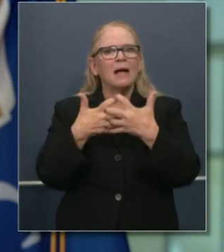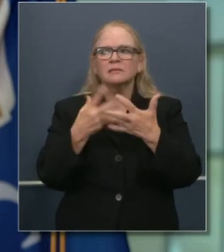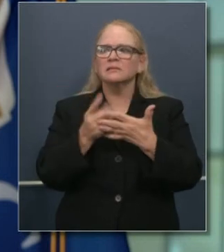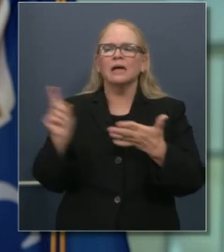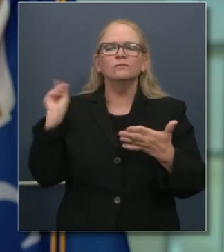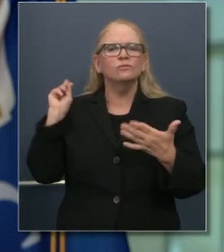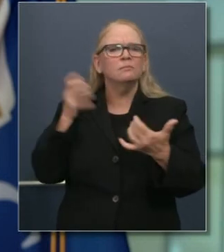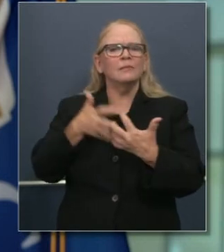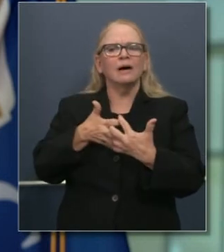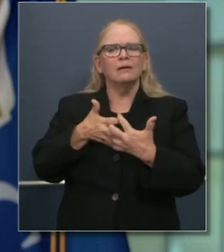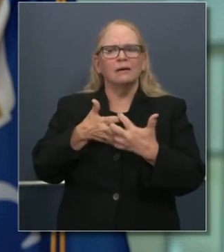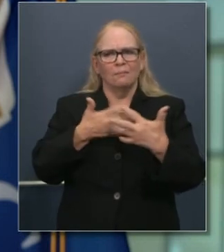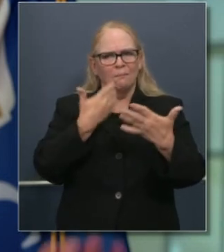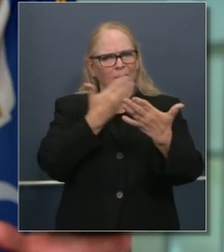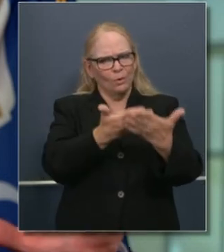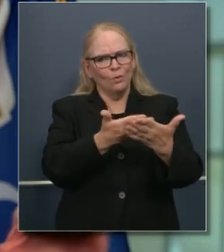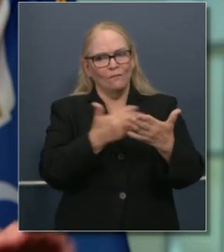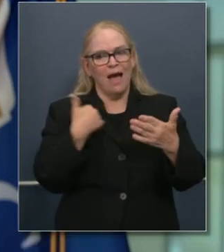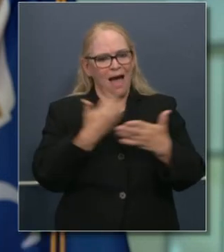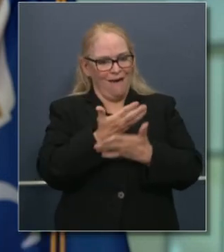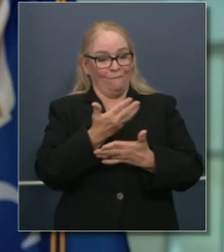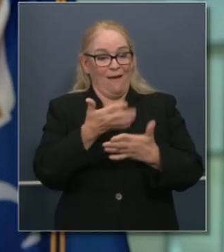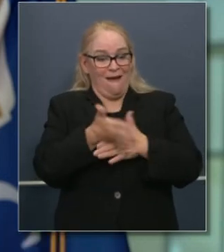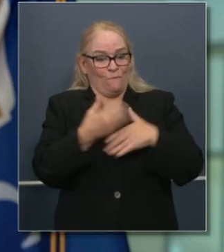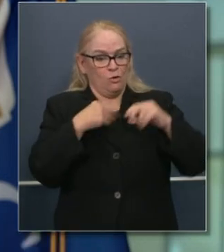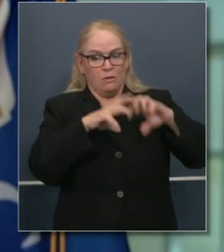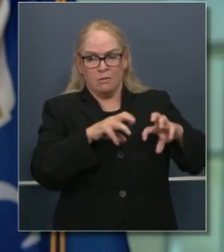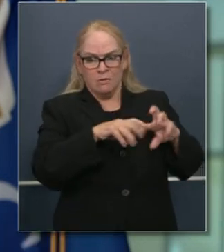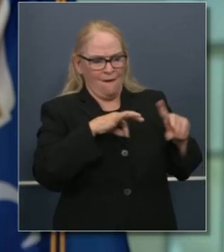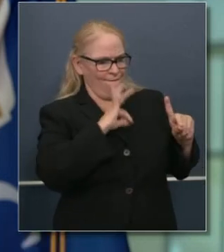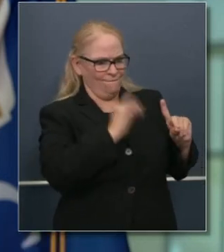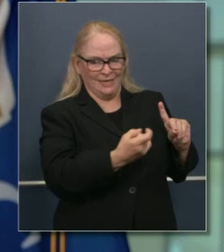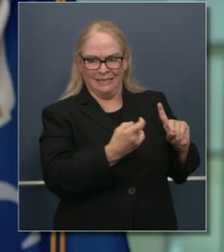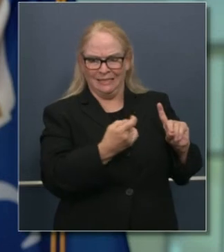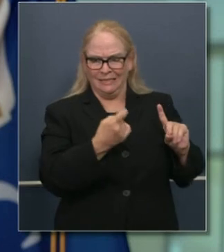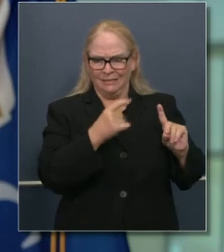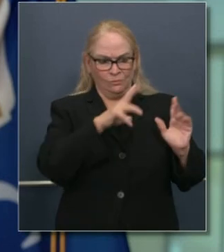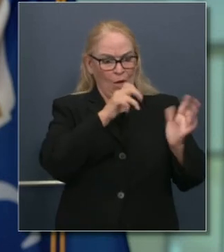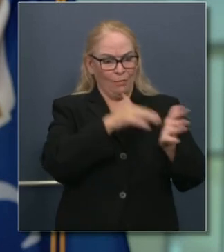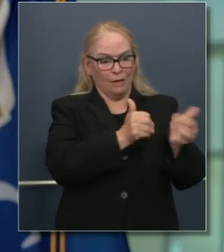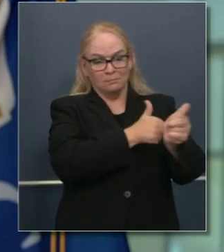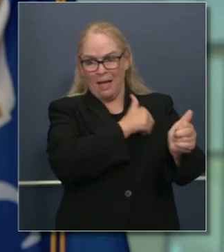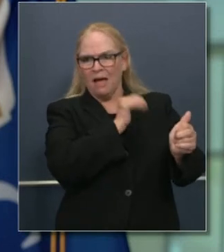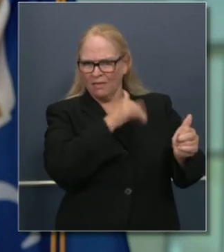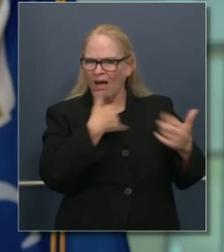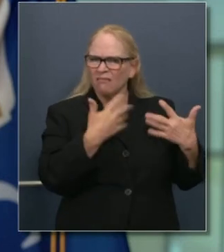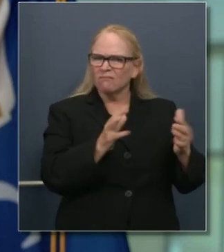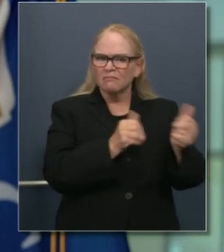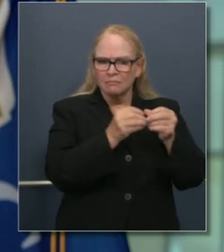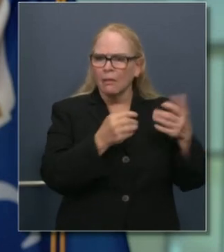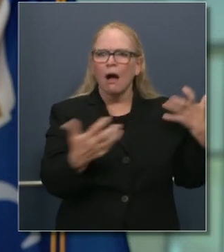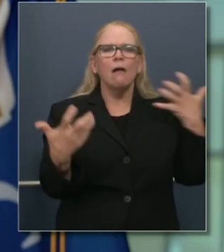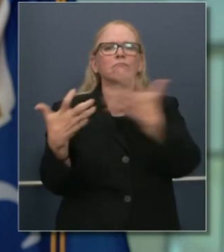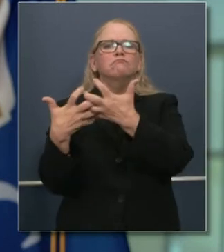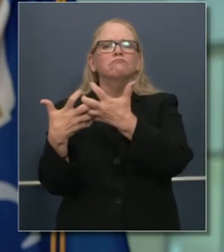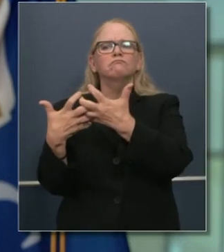pasada, lo veremos reflejado en los índices de positividad en este Estado. Veremos una baja, no solo en las